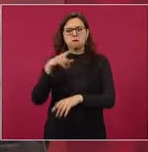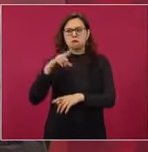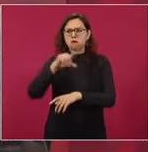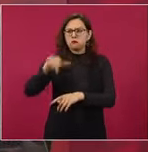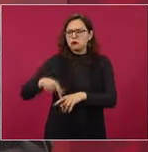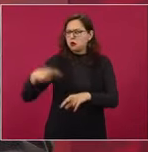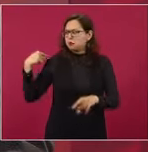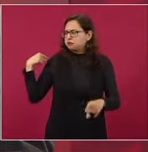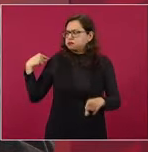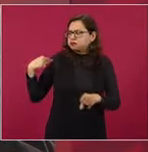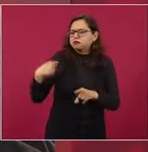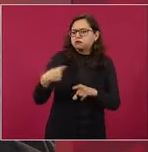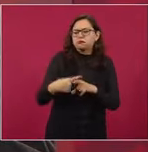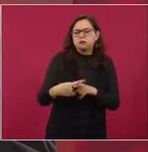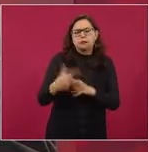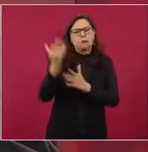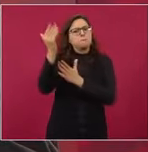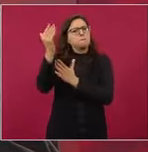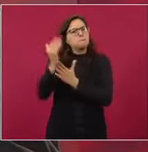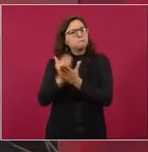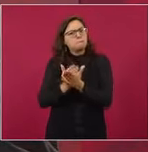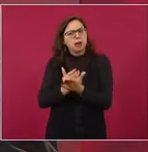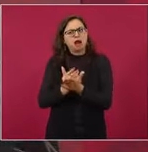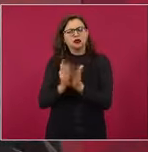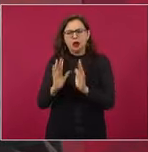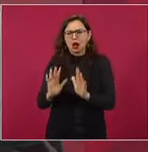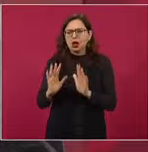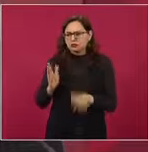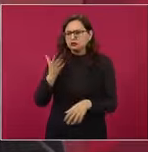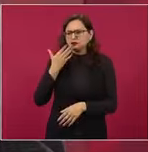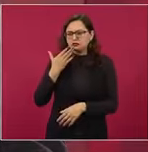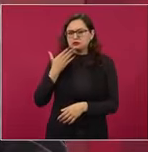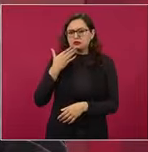como a 12 menores de edad.